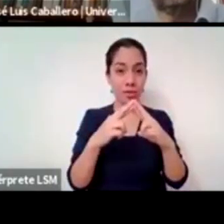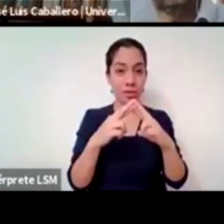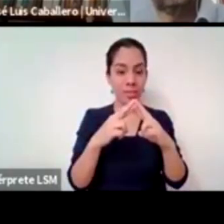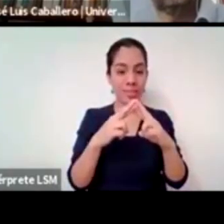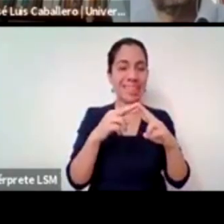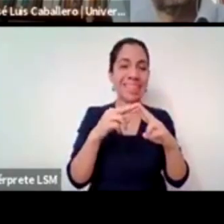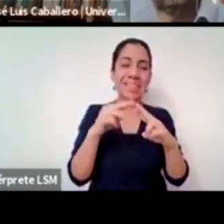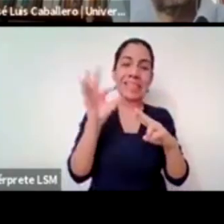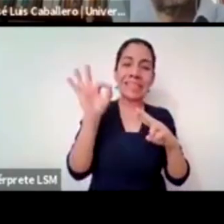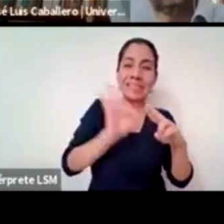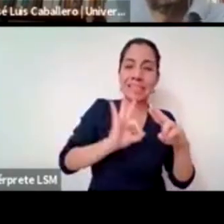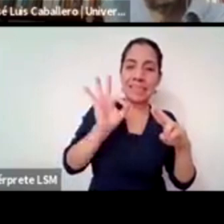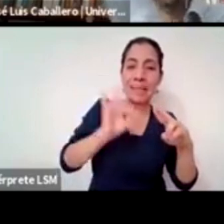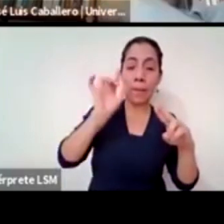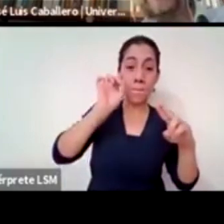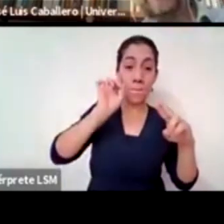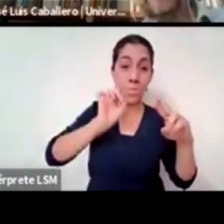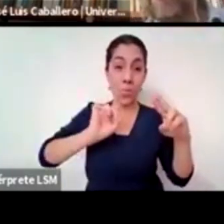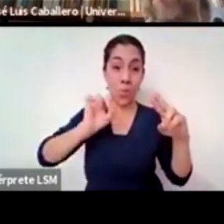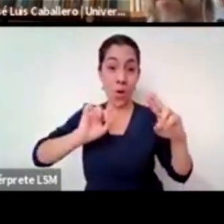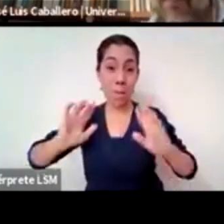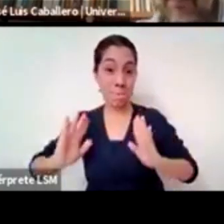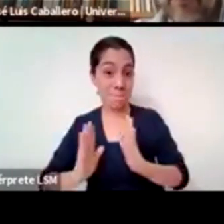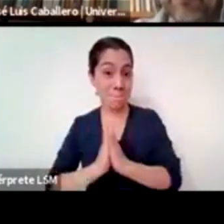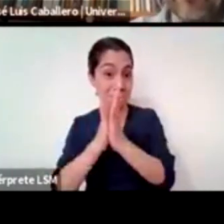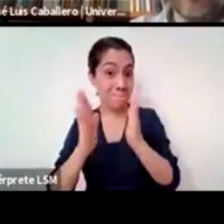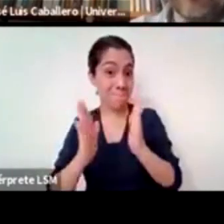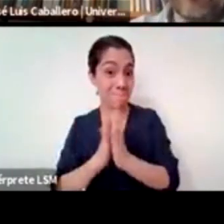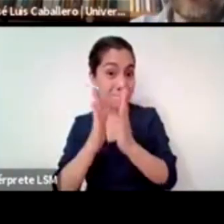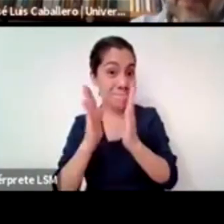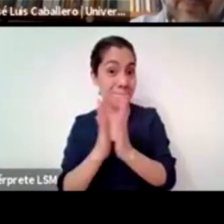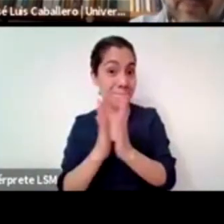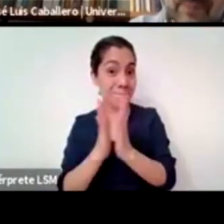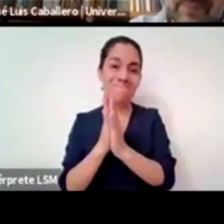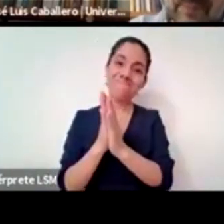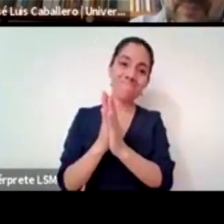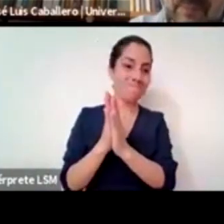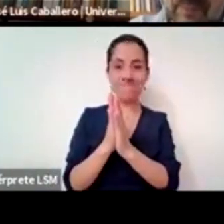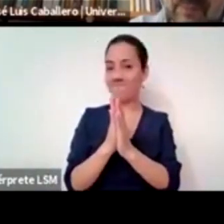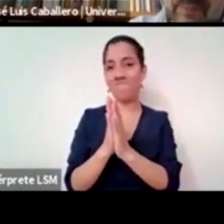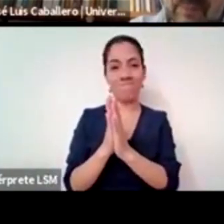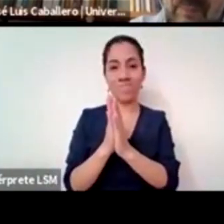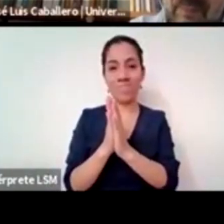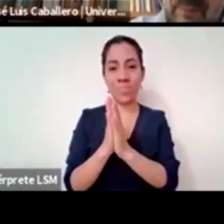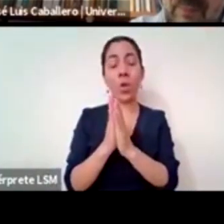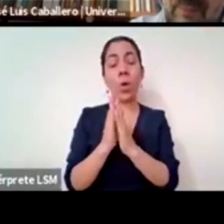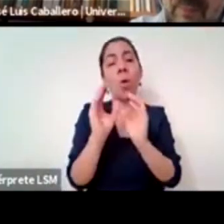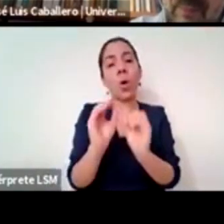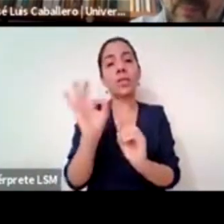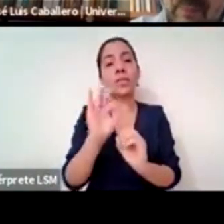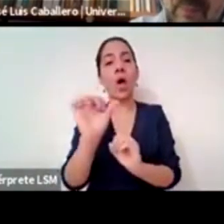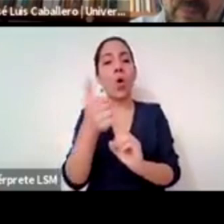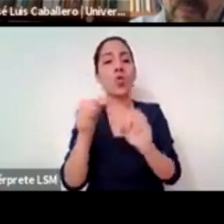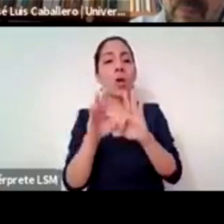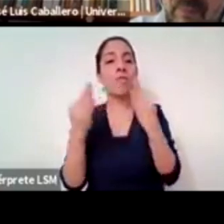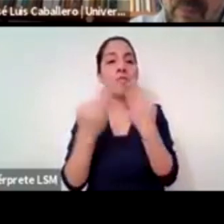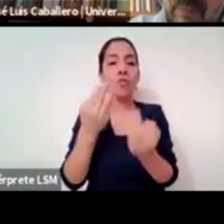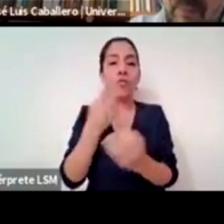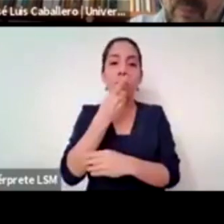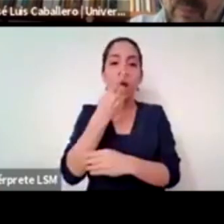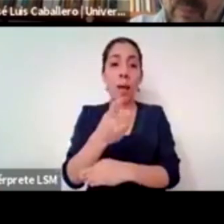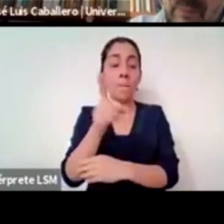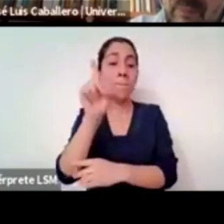o dicho de forma más radical las mujeres las religiones siempre se han llevado